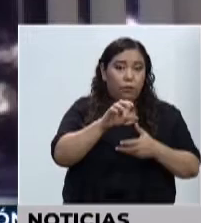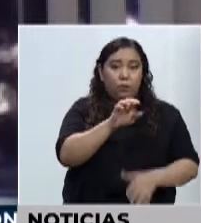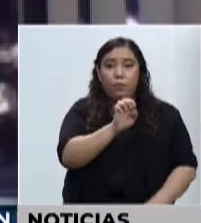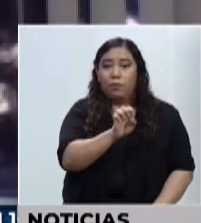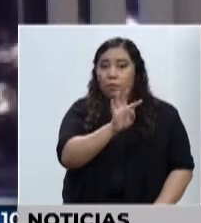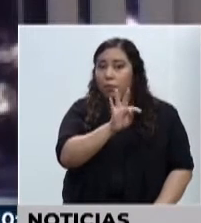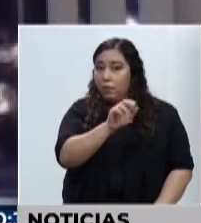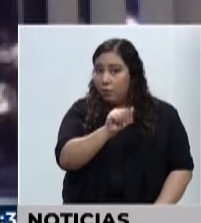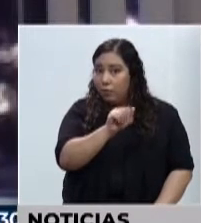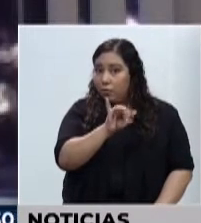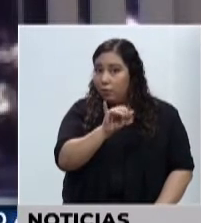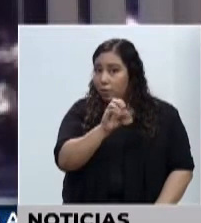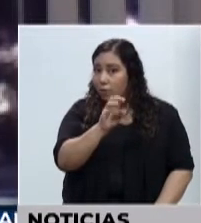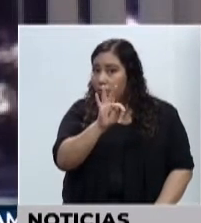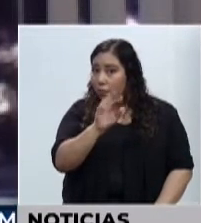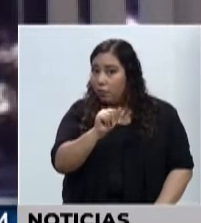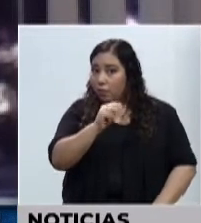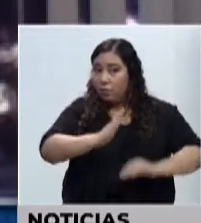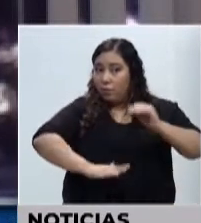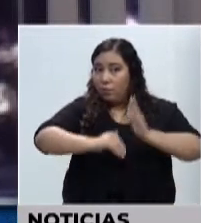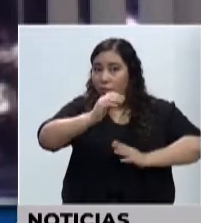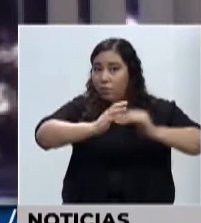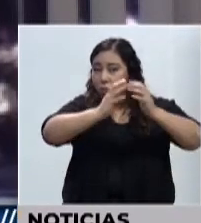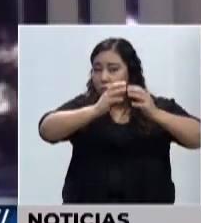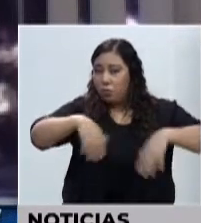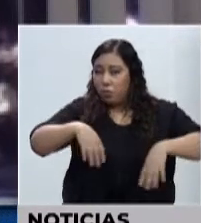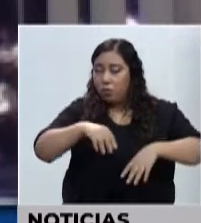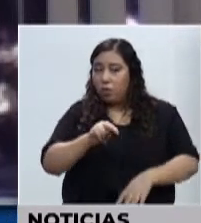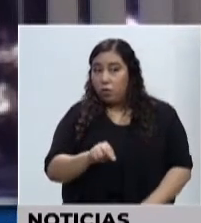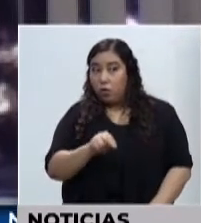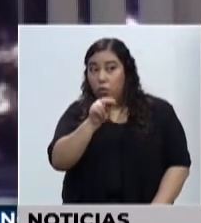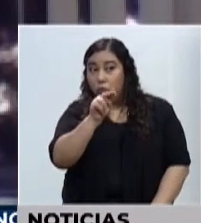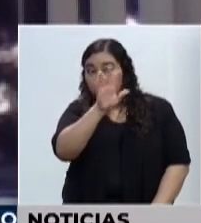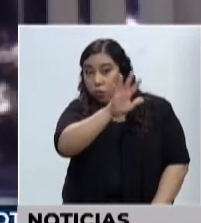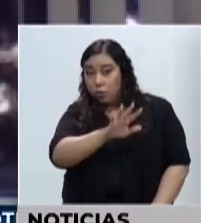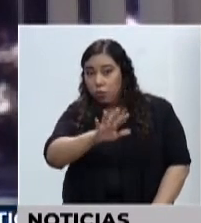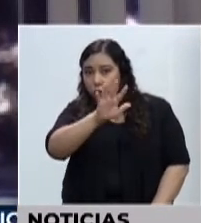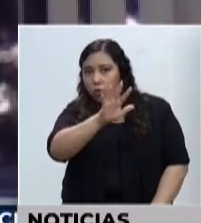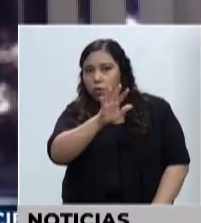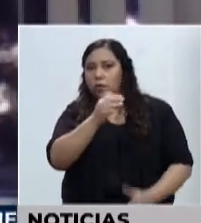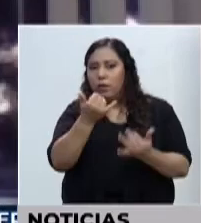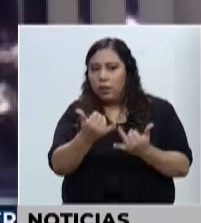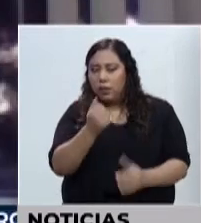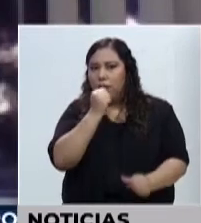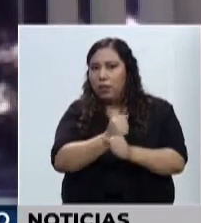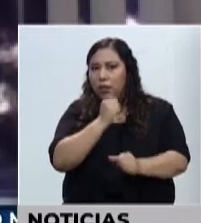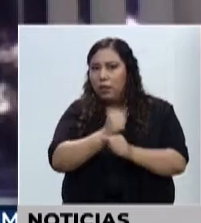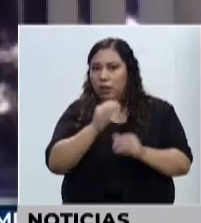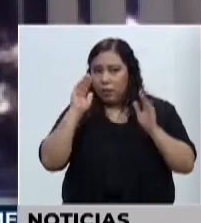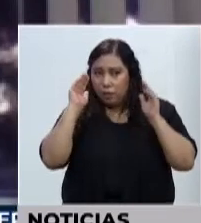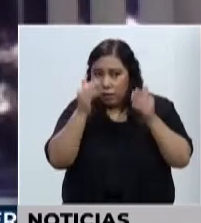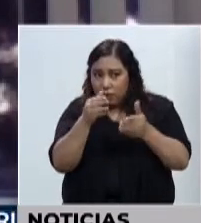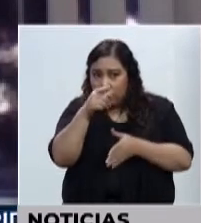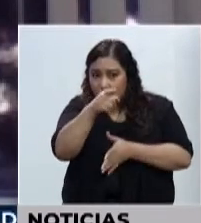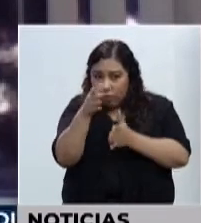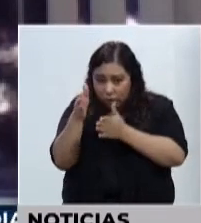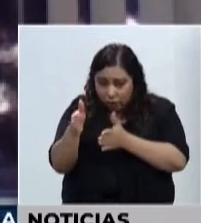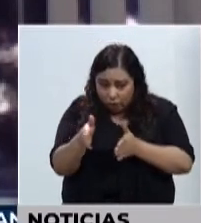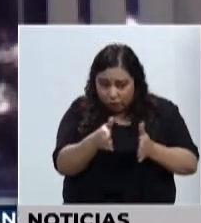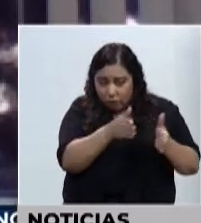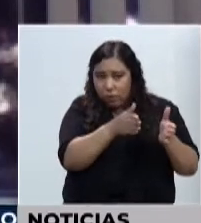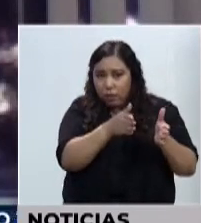casi destruyen la infraestructura de nuestro país y por eso se está trabajando en este plan de reconstrucción tan